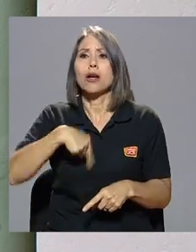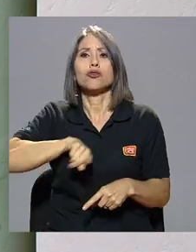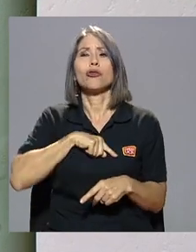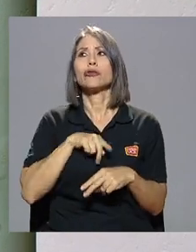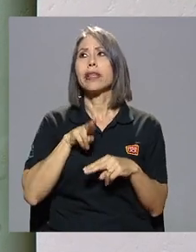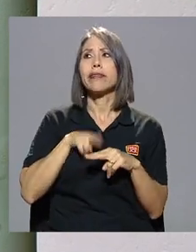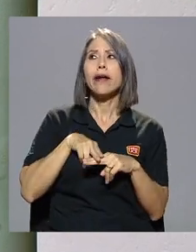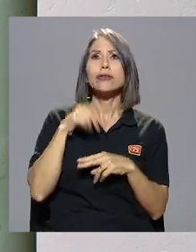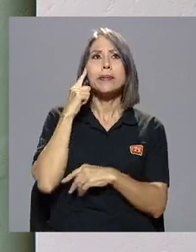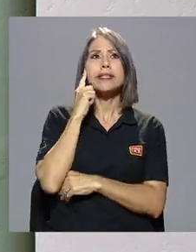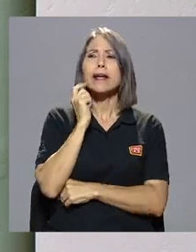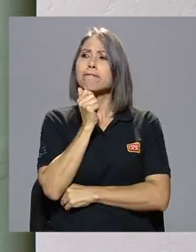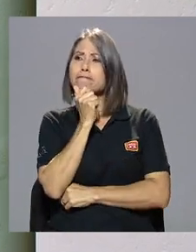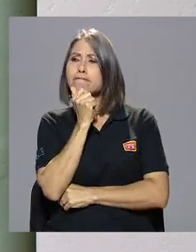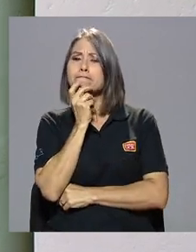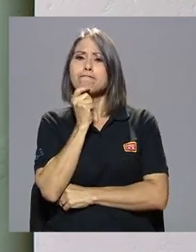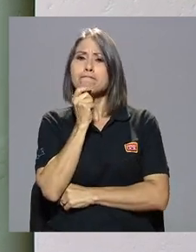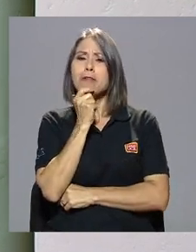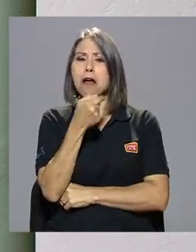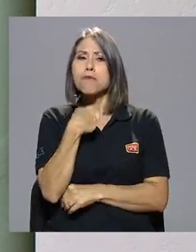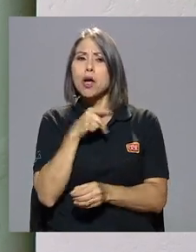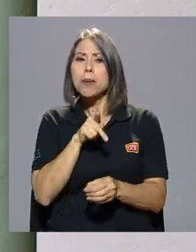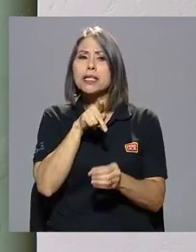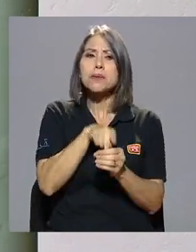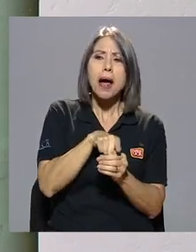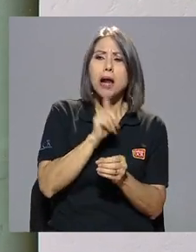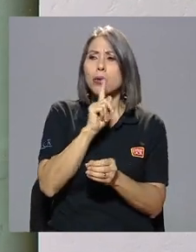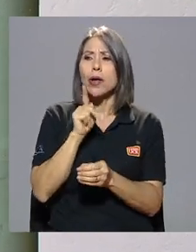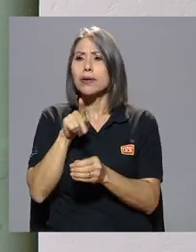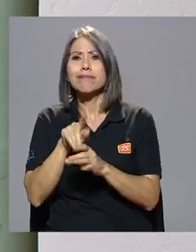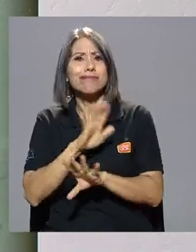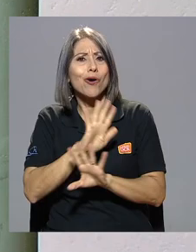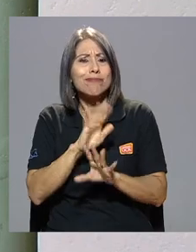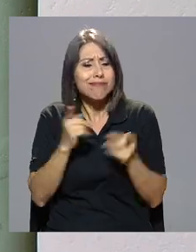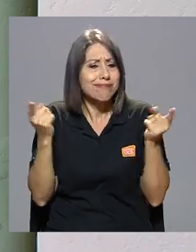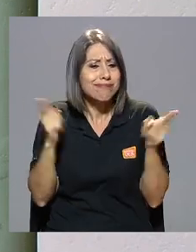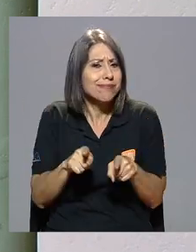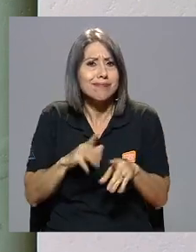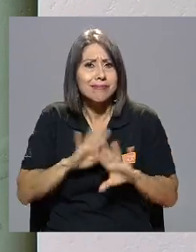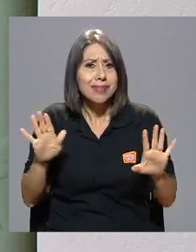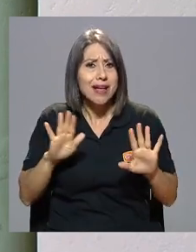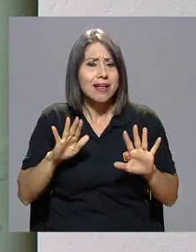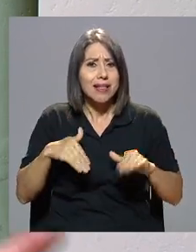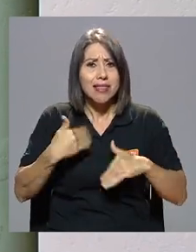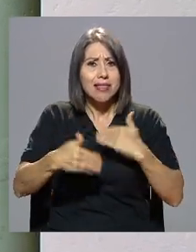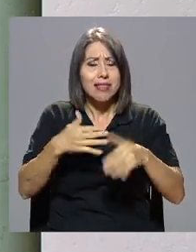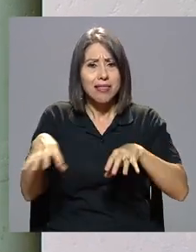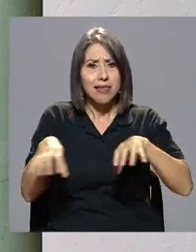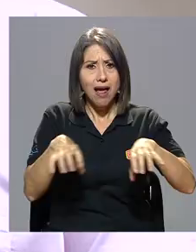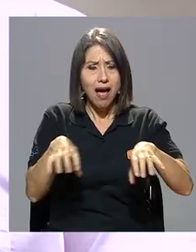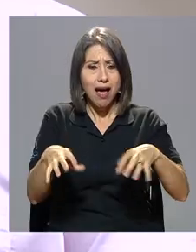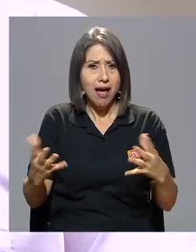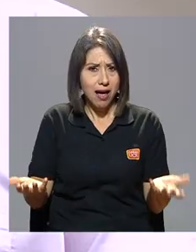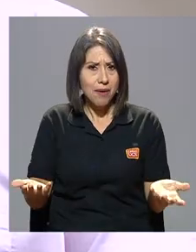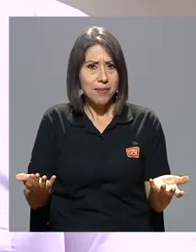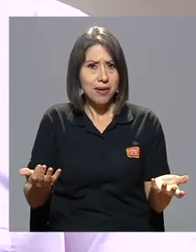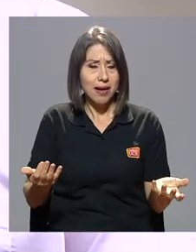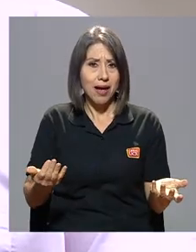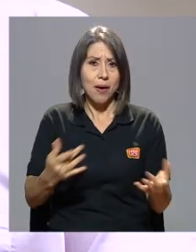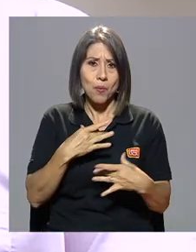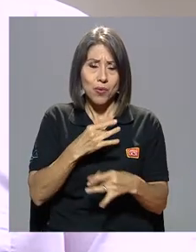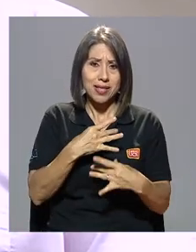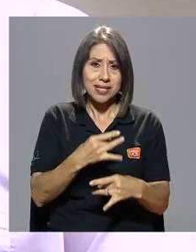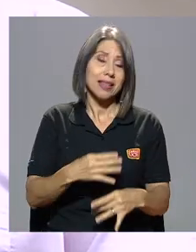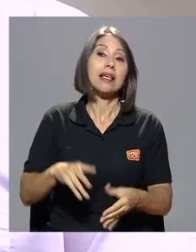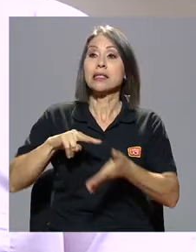sentarnos a pensar, hombre, vamos a participar o no en esas cosas. Entonces, fue una dinámica, una dinámica